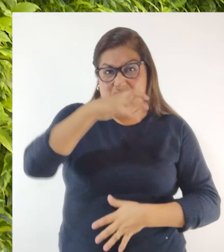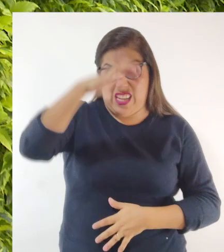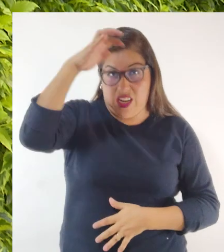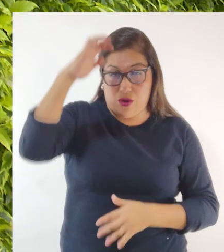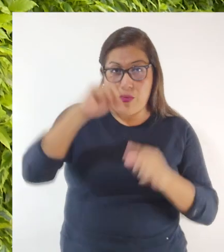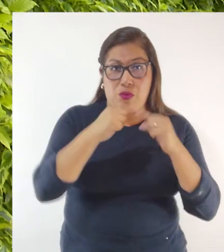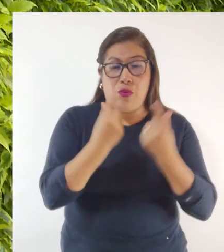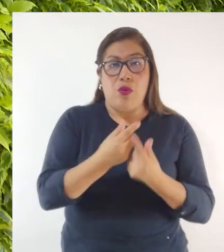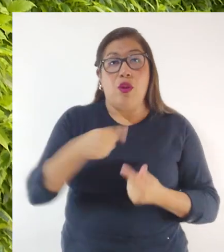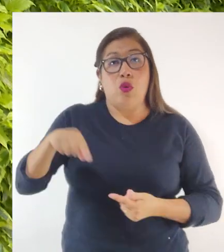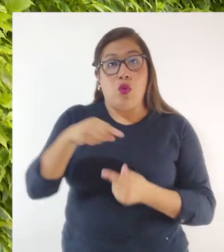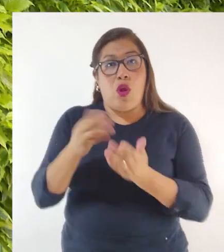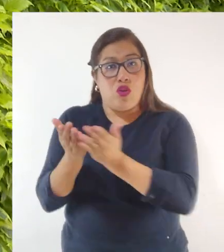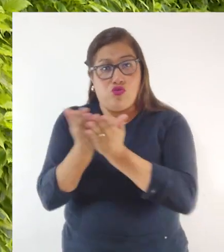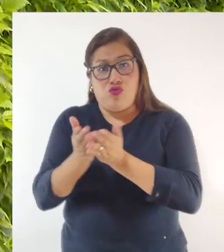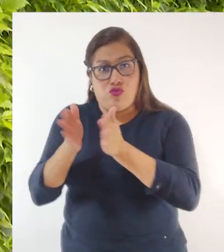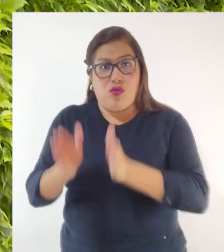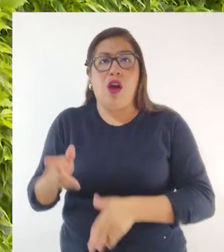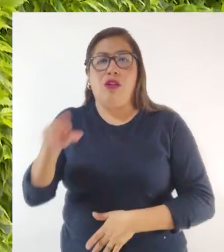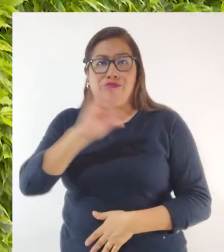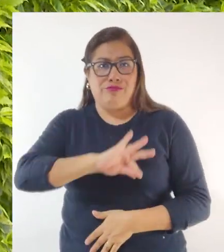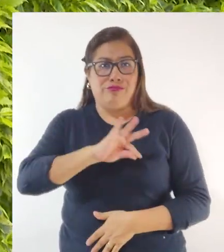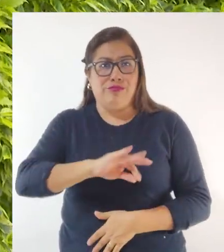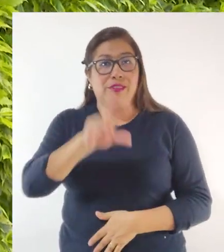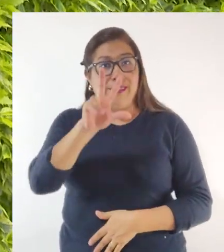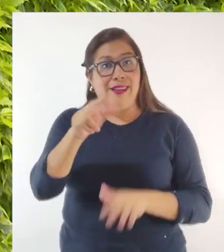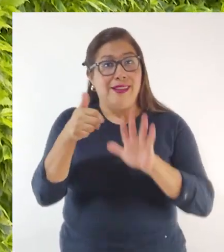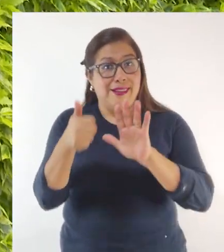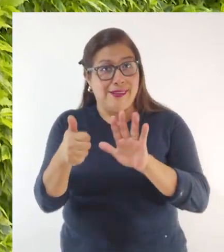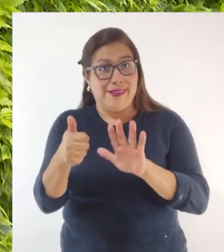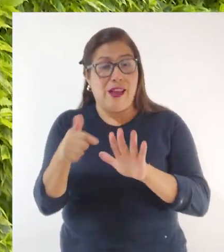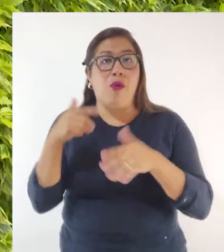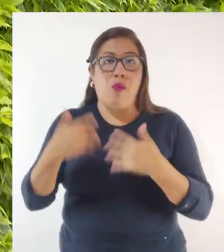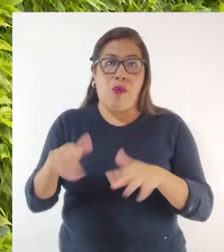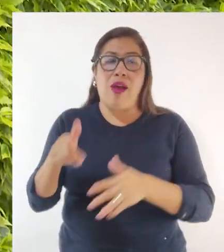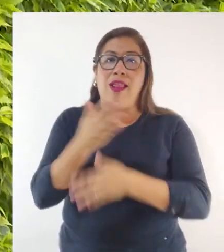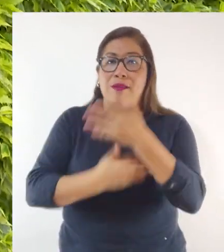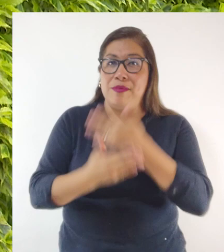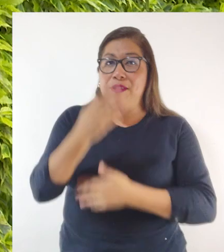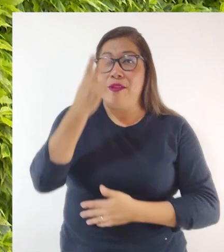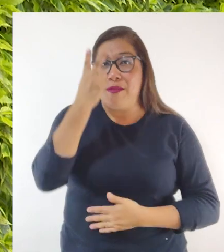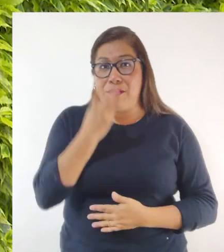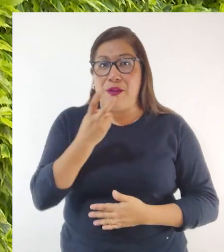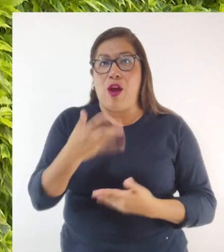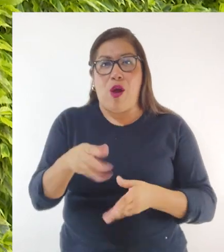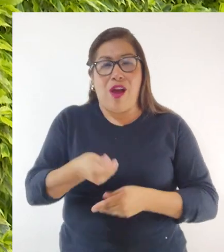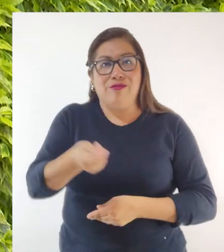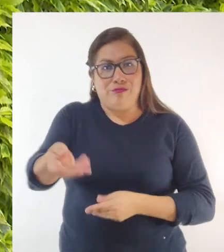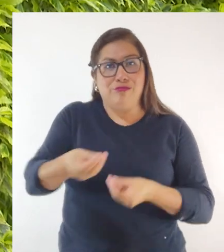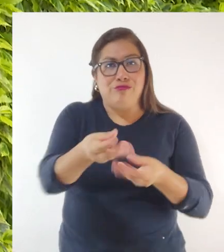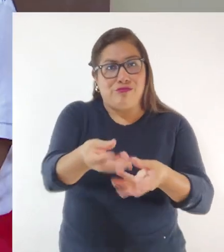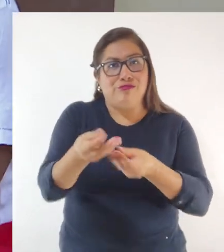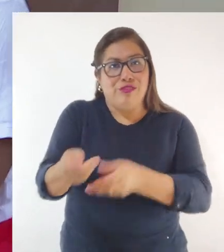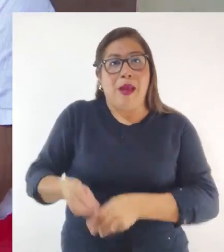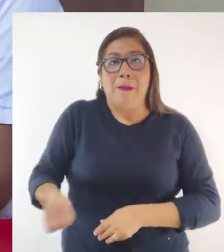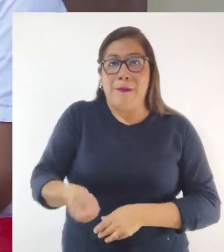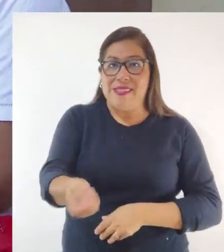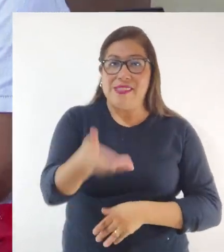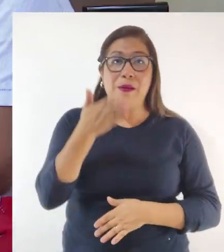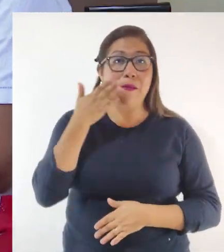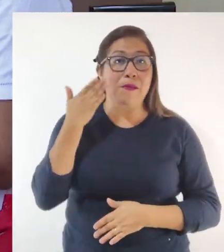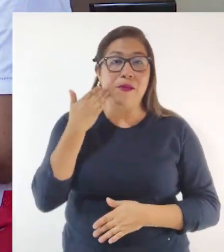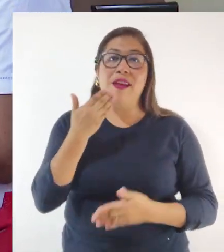nuestros estudiantes han sido beneficiados, 36 alumnos con discapacidad visual han recibido lo que son los bastones